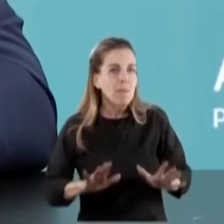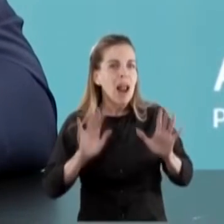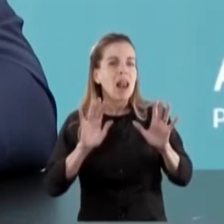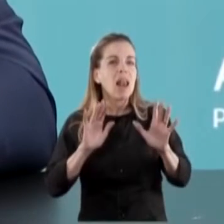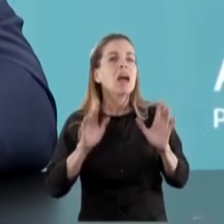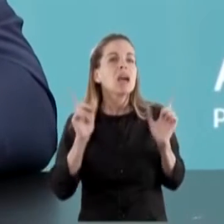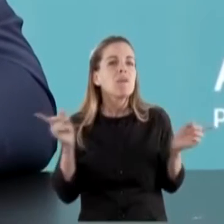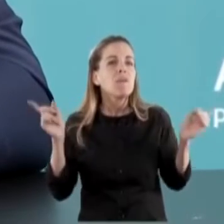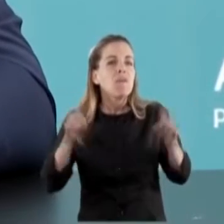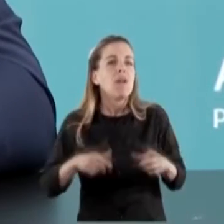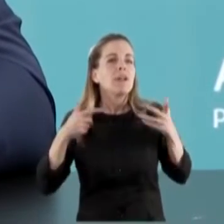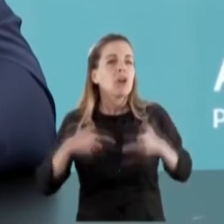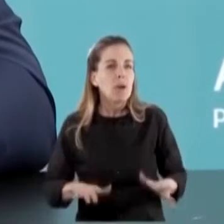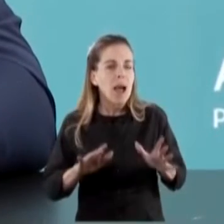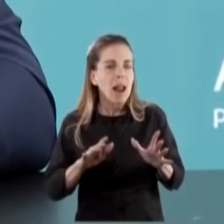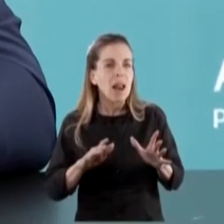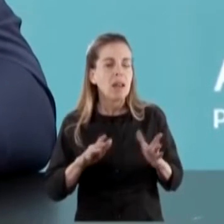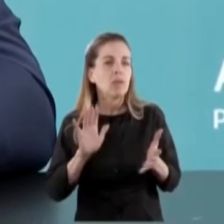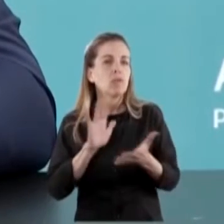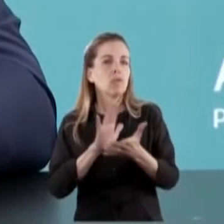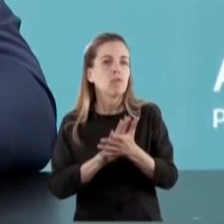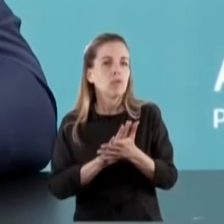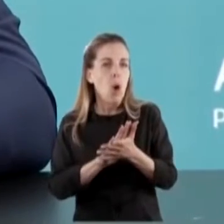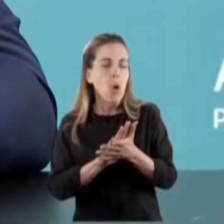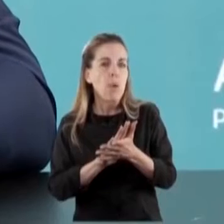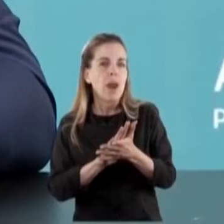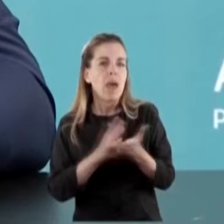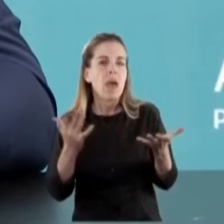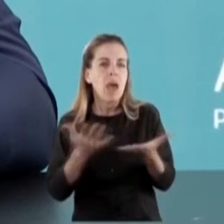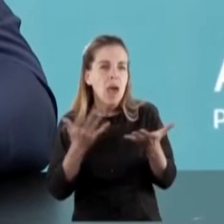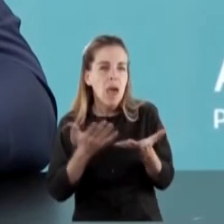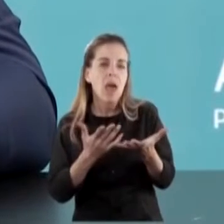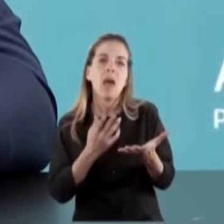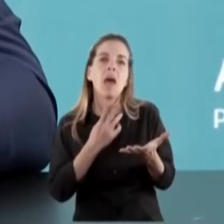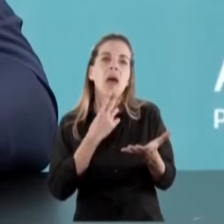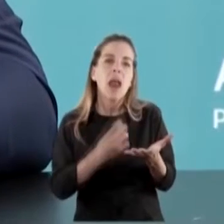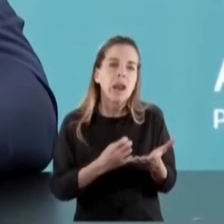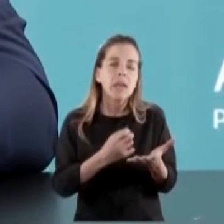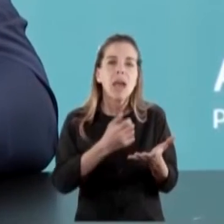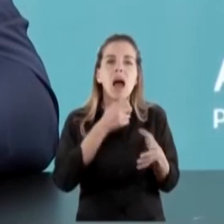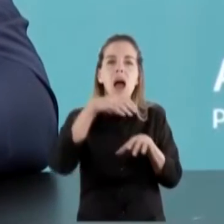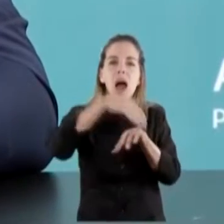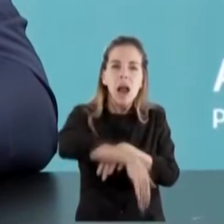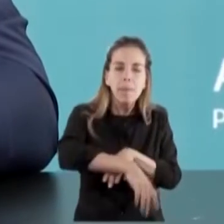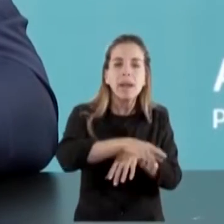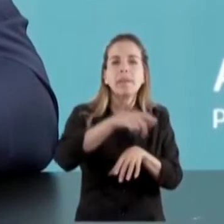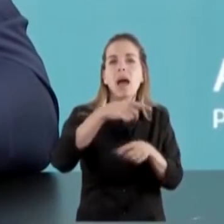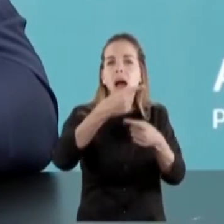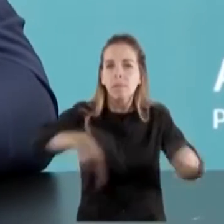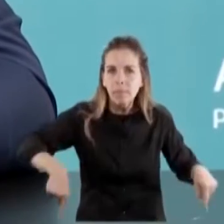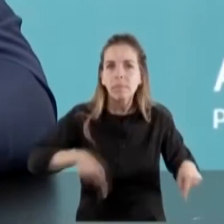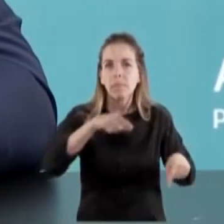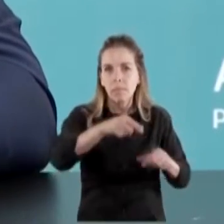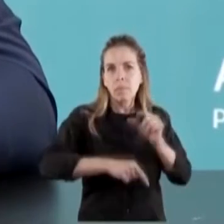todo lo que tiene que ver con la energía a partir de represa, lo hídrico, digamos que